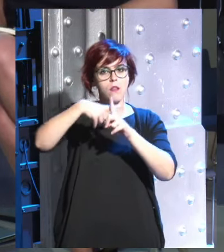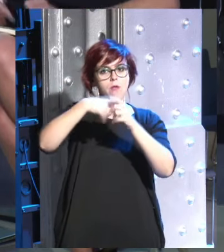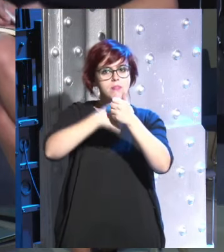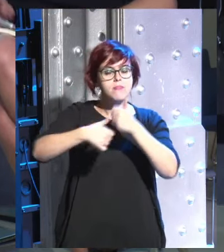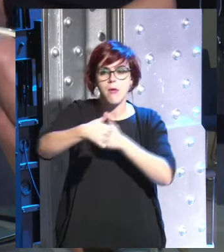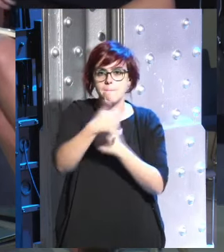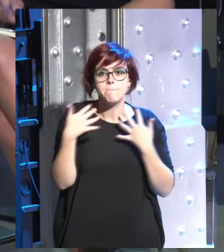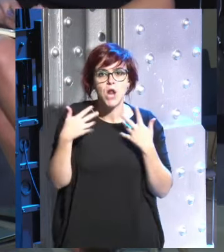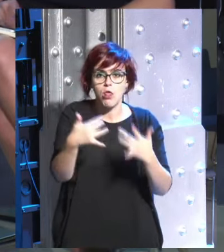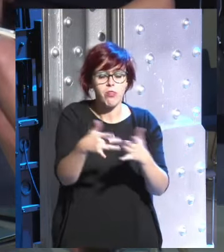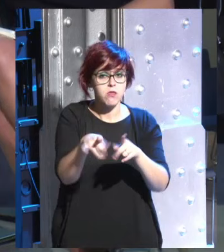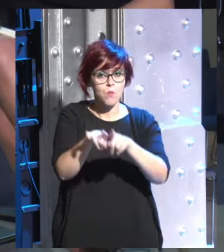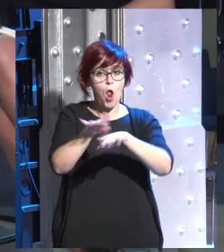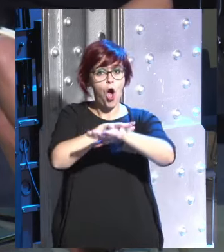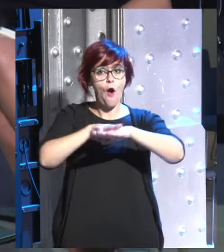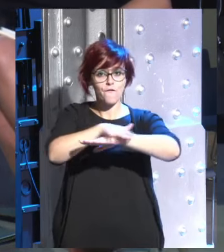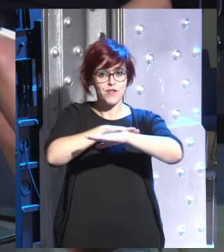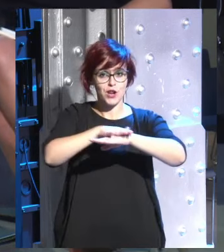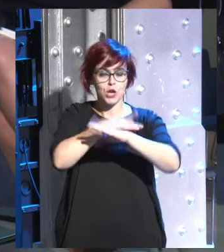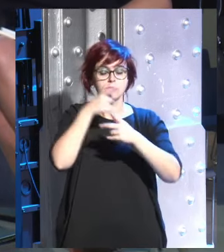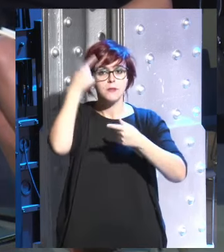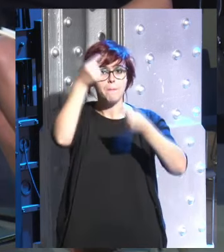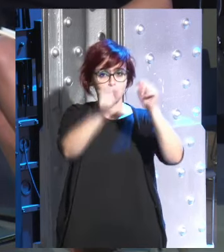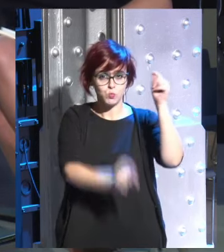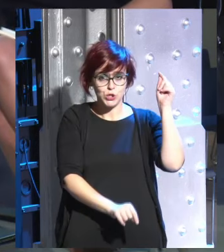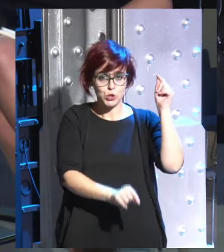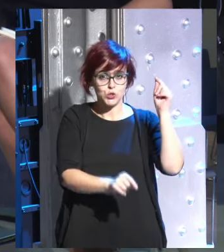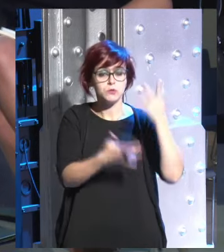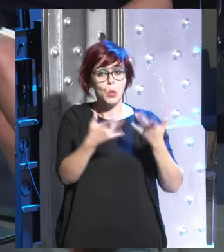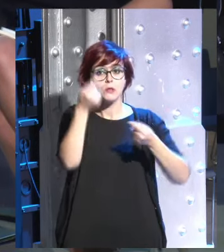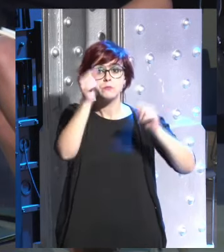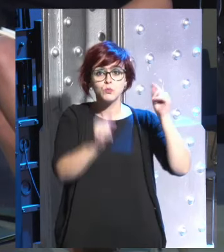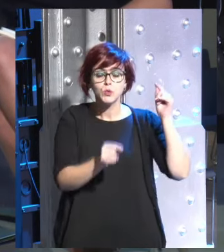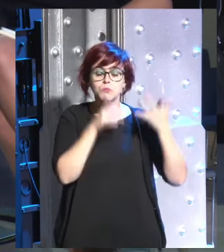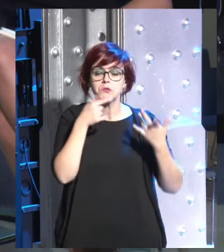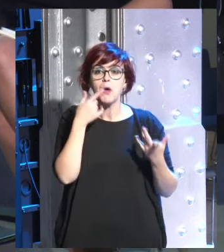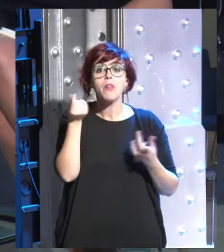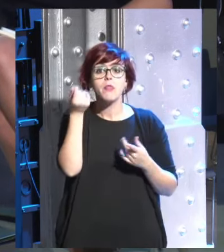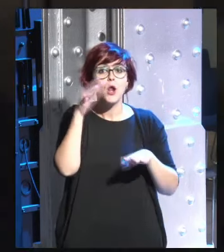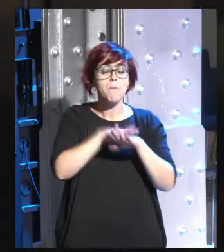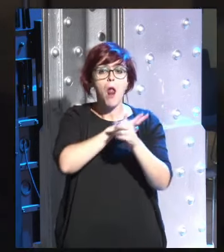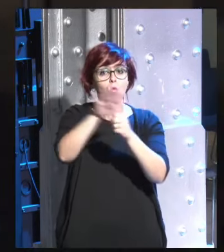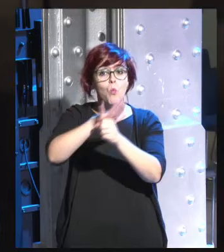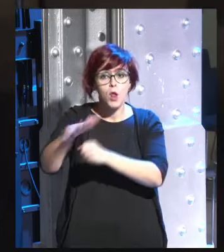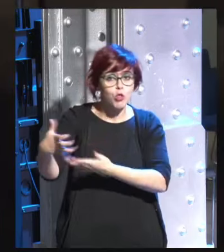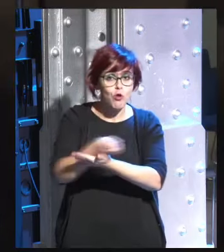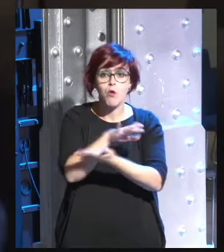es como el gobierno el gobierno tiene un presupuesto sería bueno tener dinero para todo pero hay una cantidad de